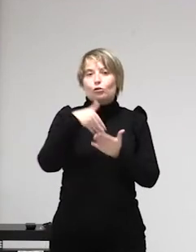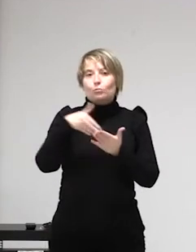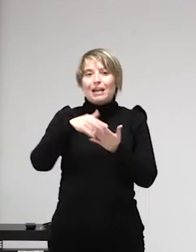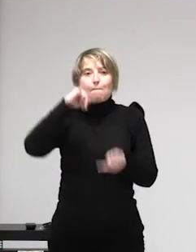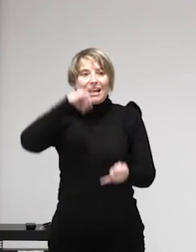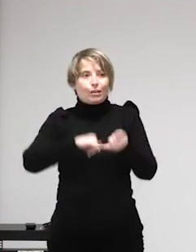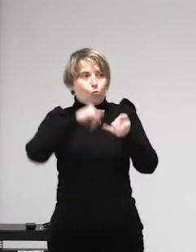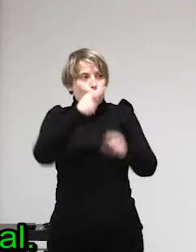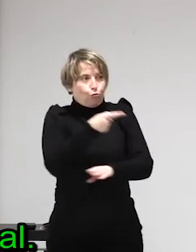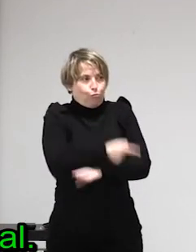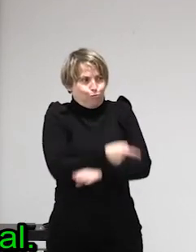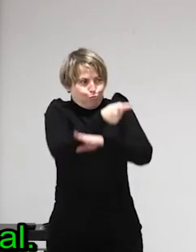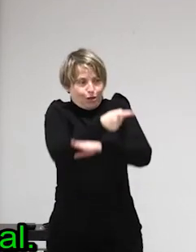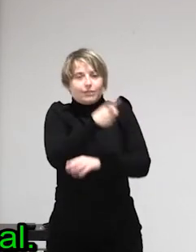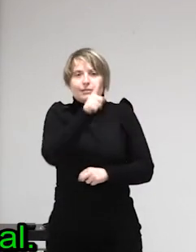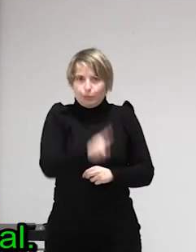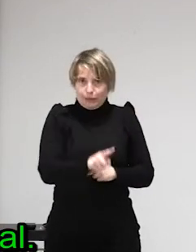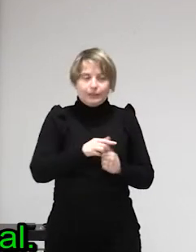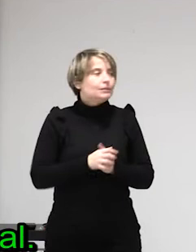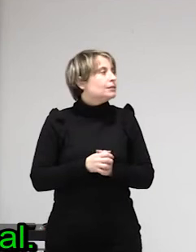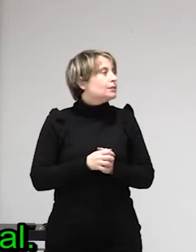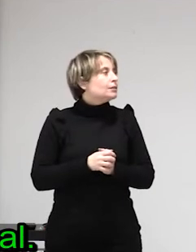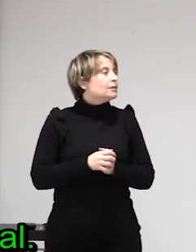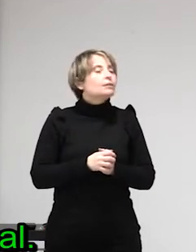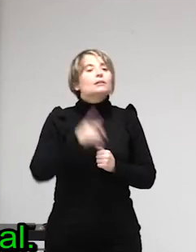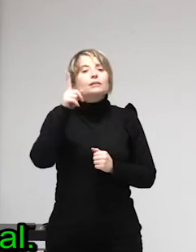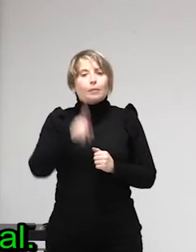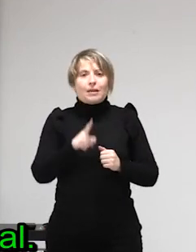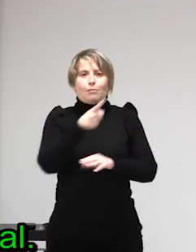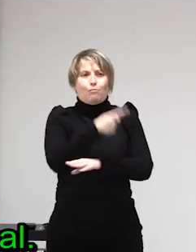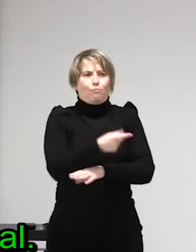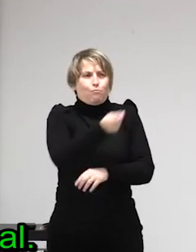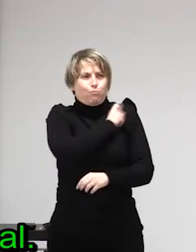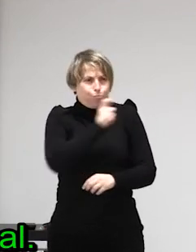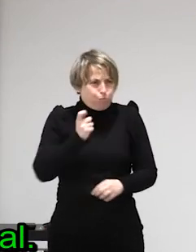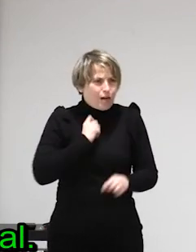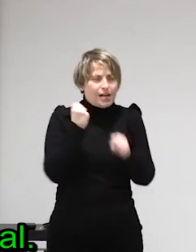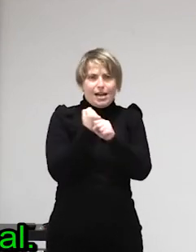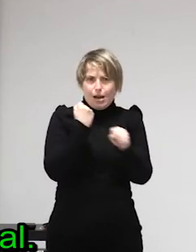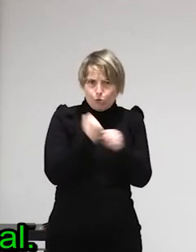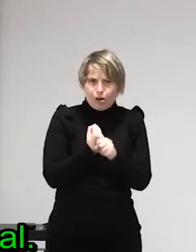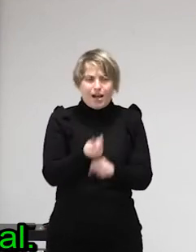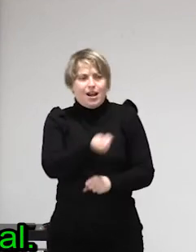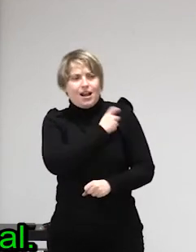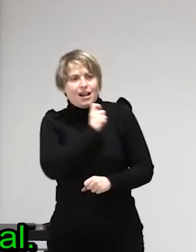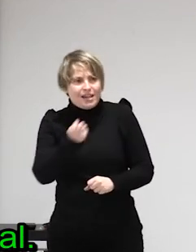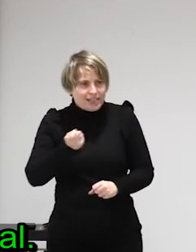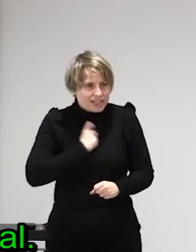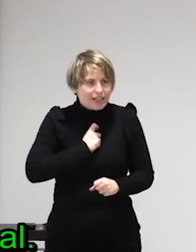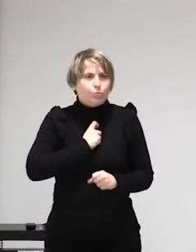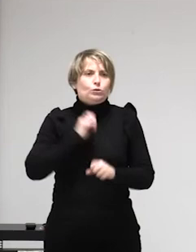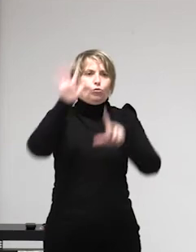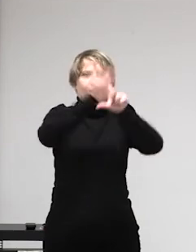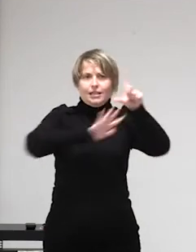a empezar con el tema de la trata que obviamente es imprescindible para abordar el tema del trabajo